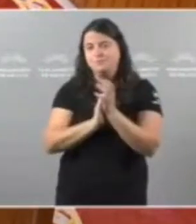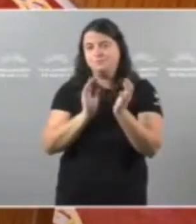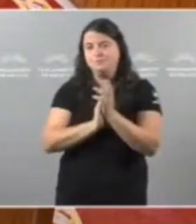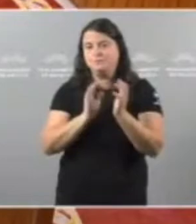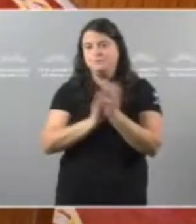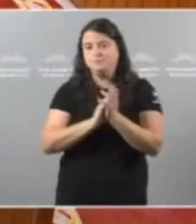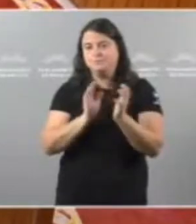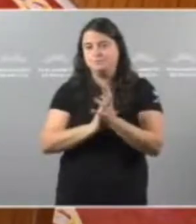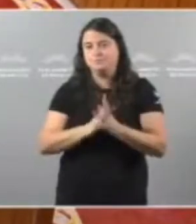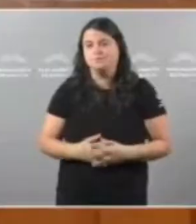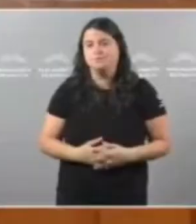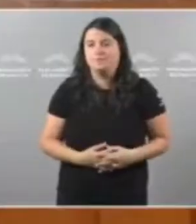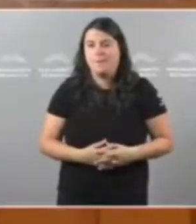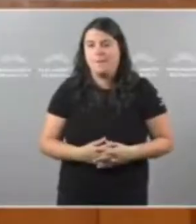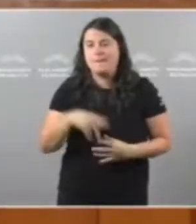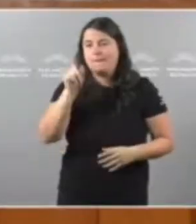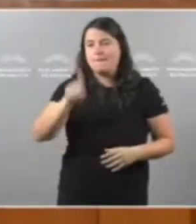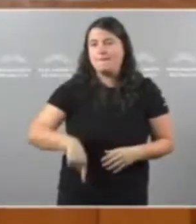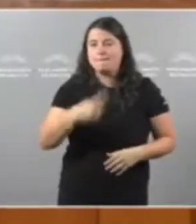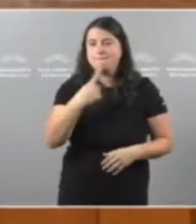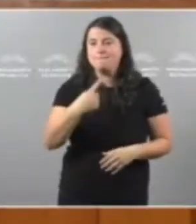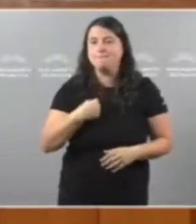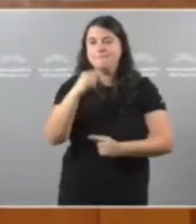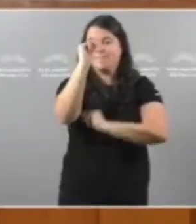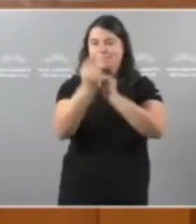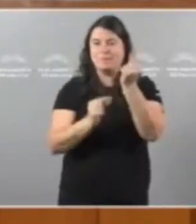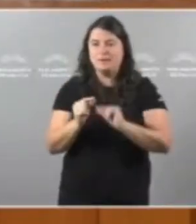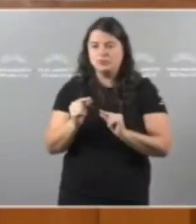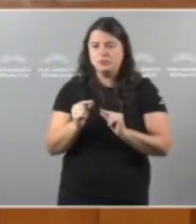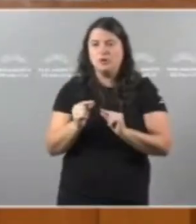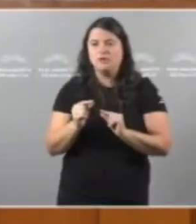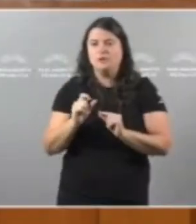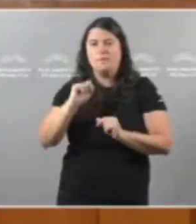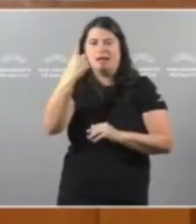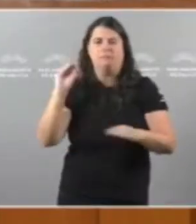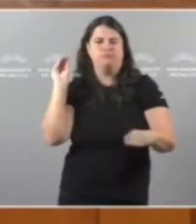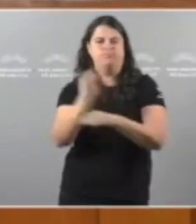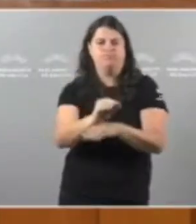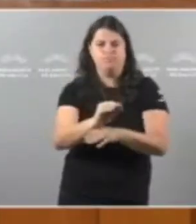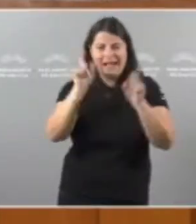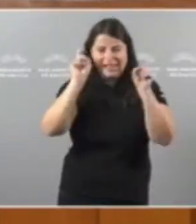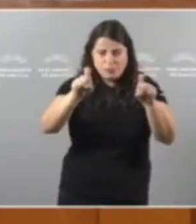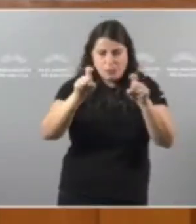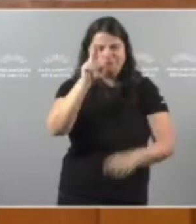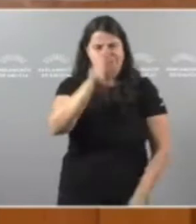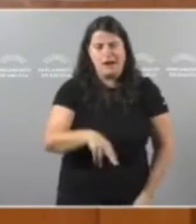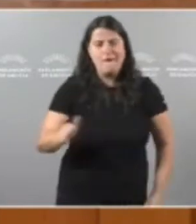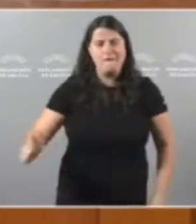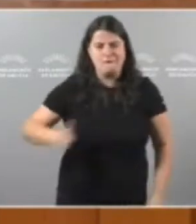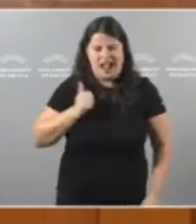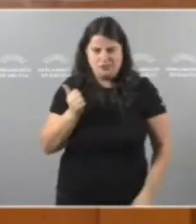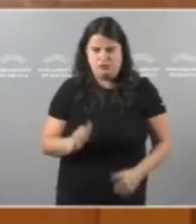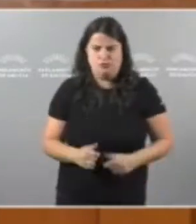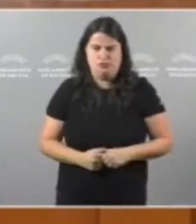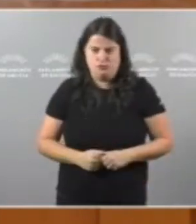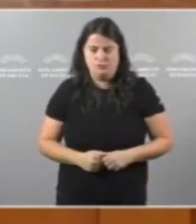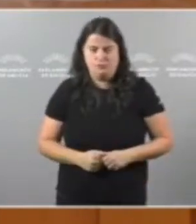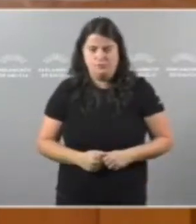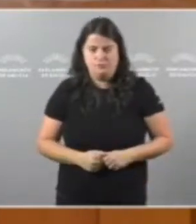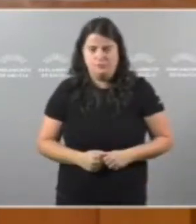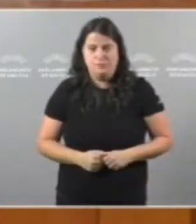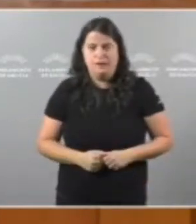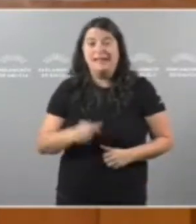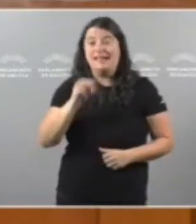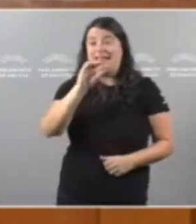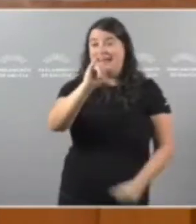Díganllelo Dígnos tamén que son os orzamentos que máis invisten en educación E é falso De novo, se descontamos